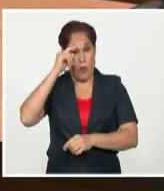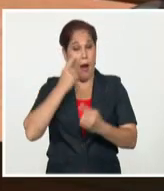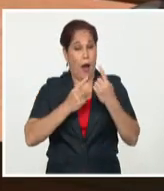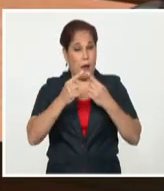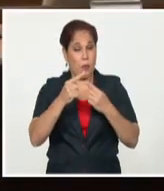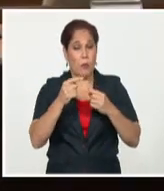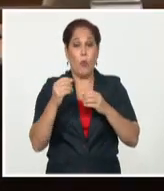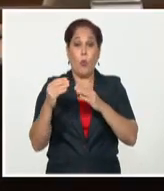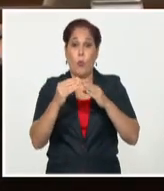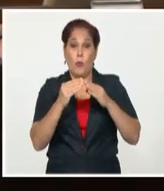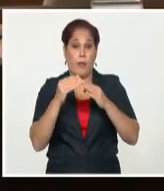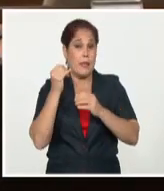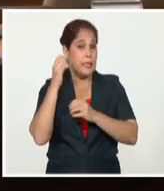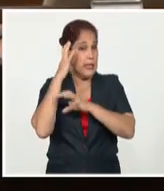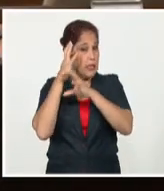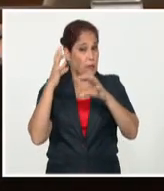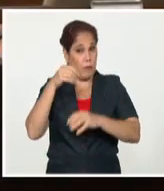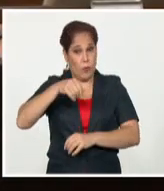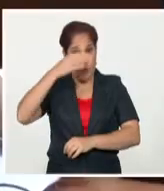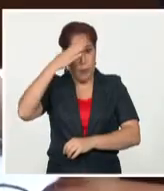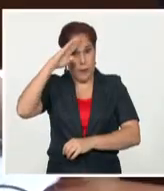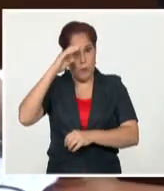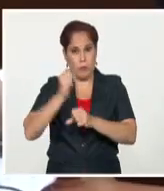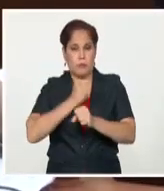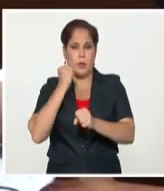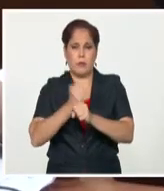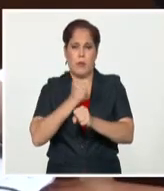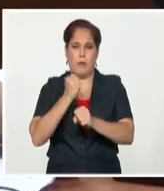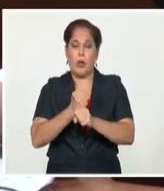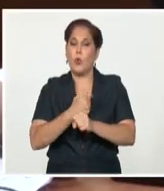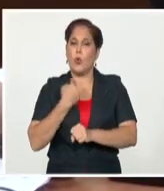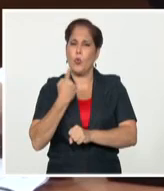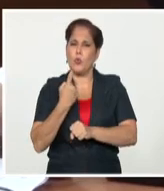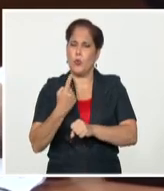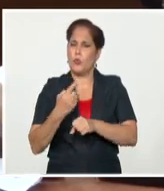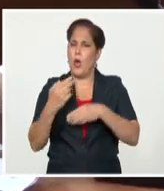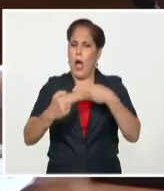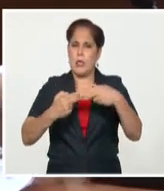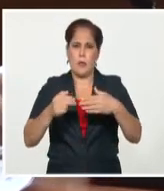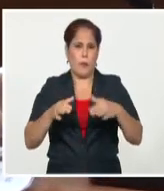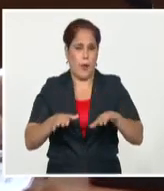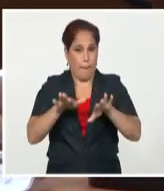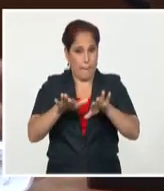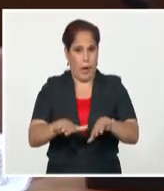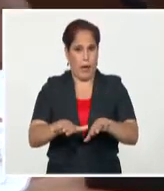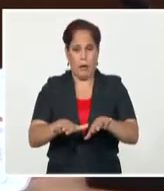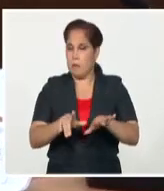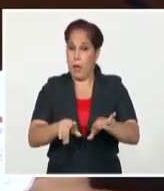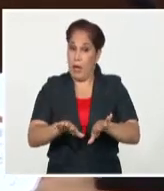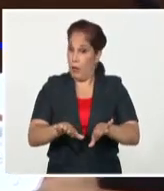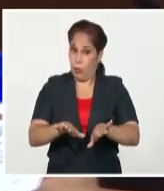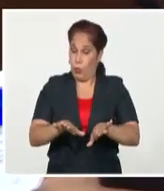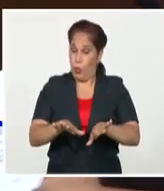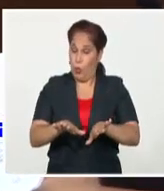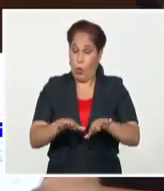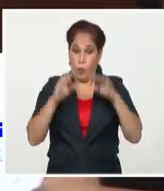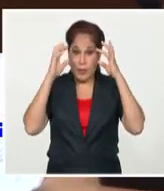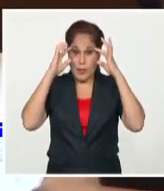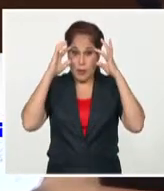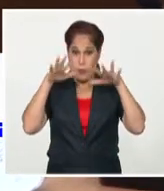lo que la comunidad científica cubana ya trabaja. Nosotros estamos haciendo una cierta parada momentánea, que no es parada, es una parada